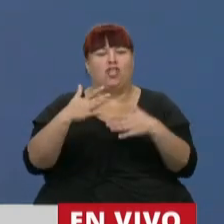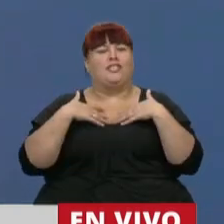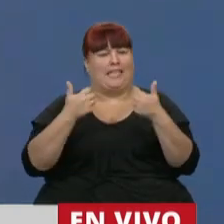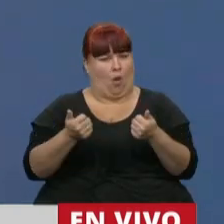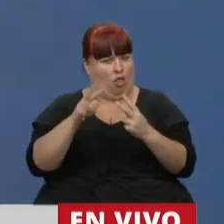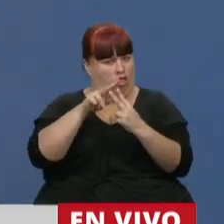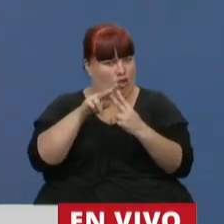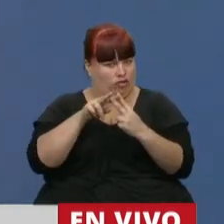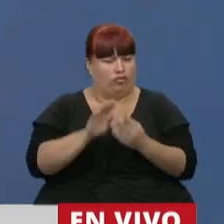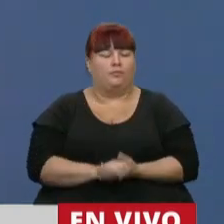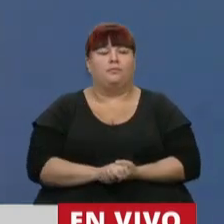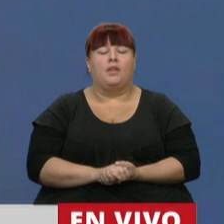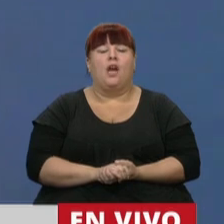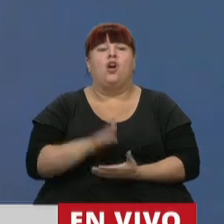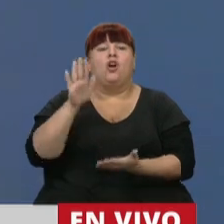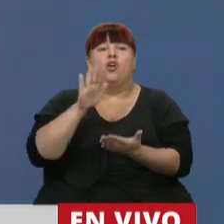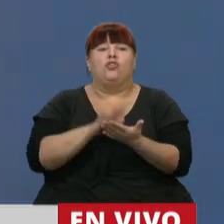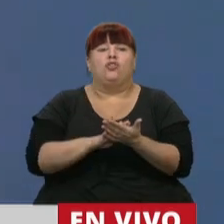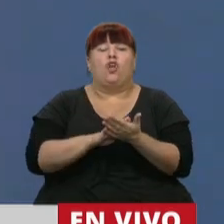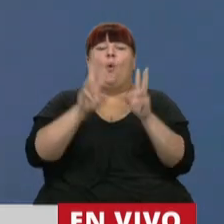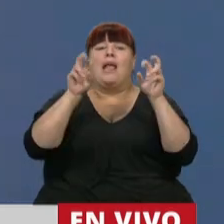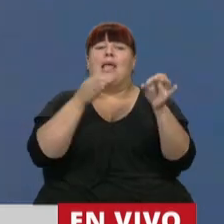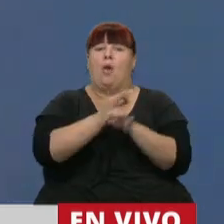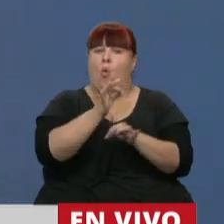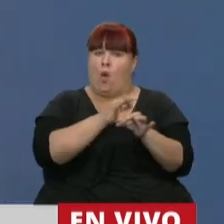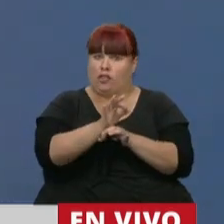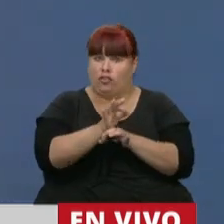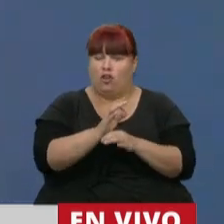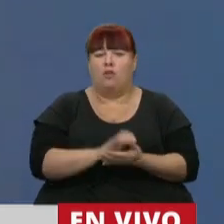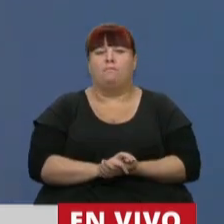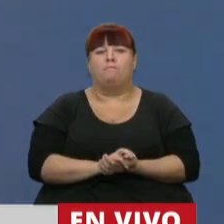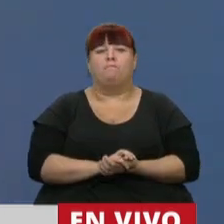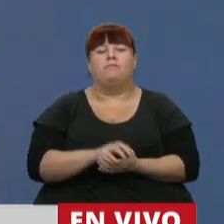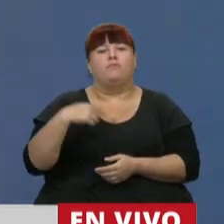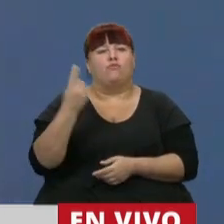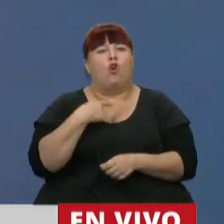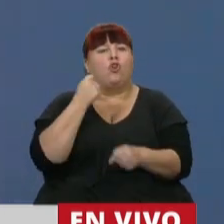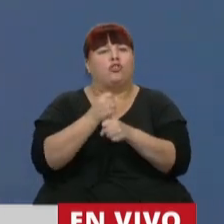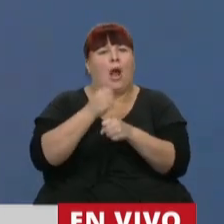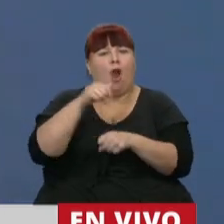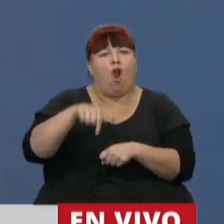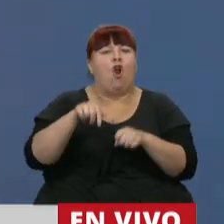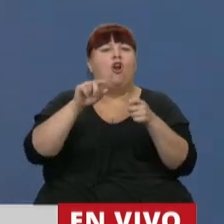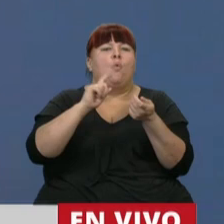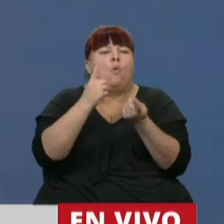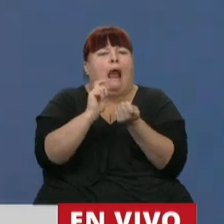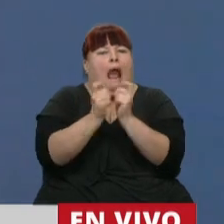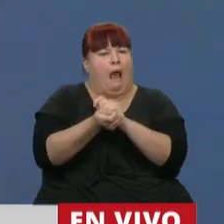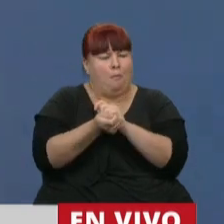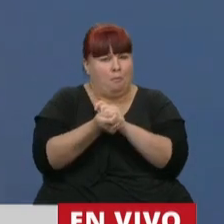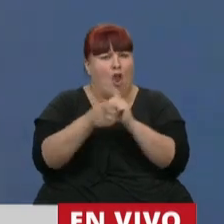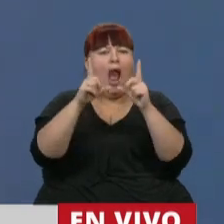salud. En cuanto a la educación, que estamos trabajando hoy con una modificación